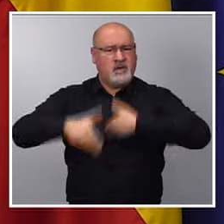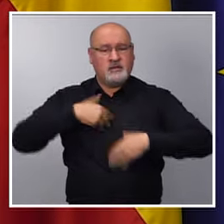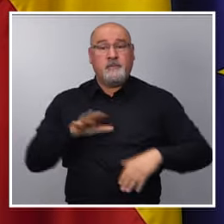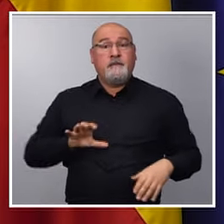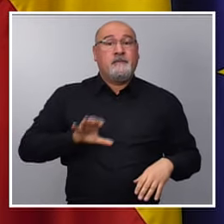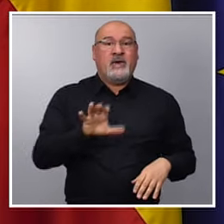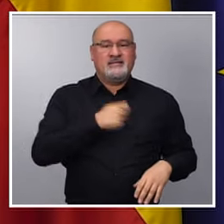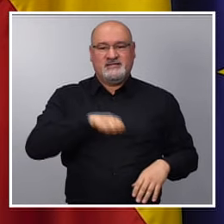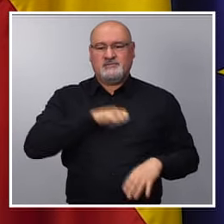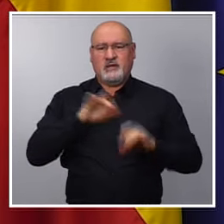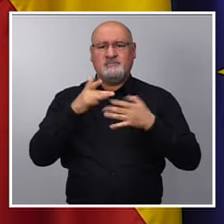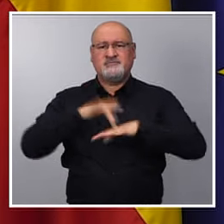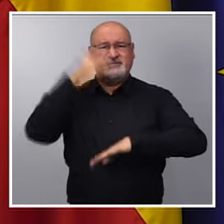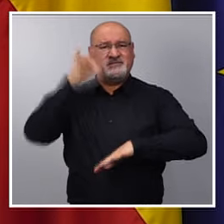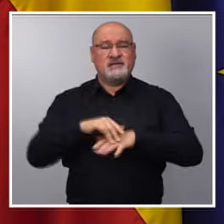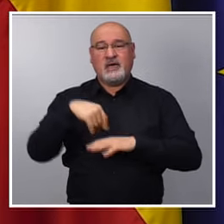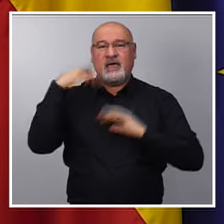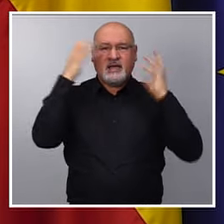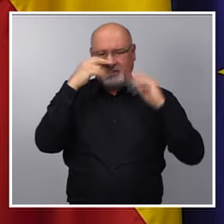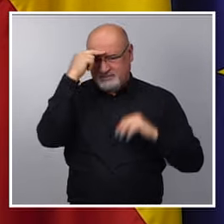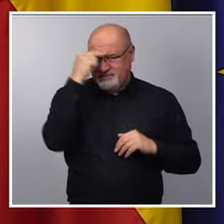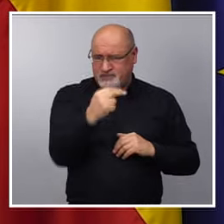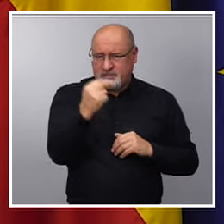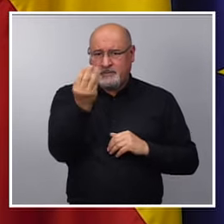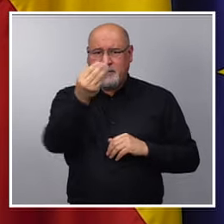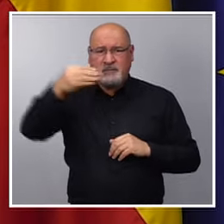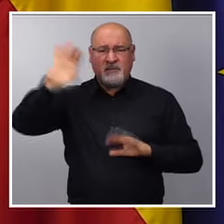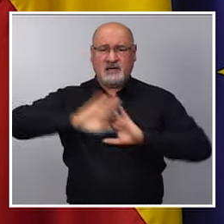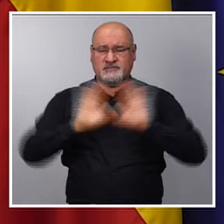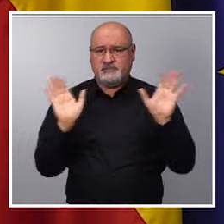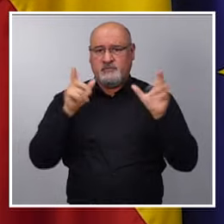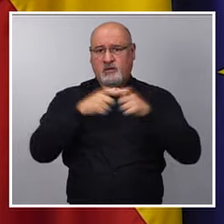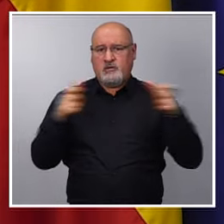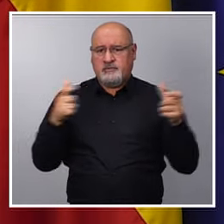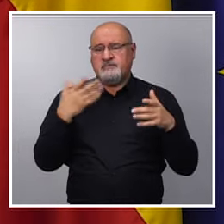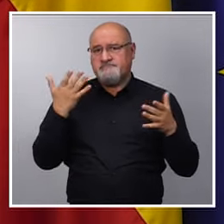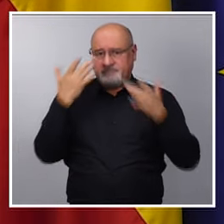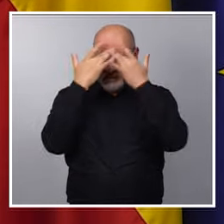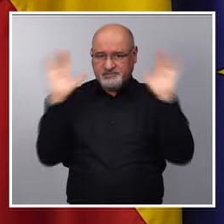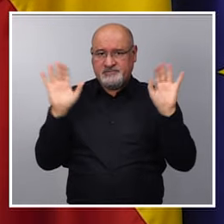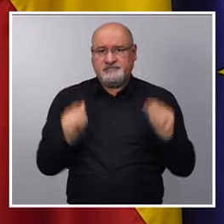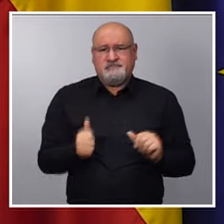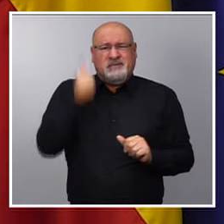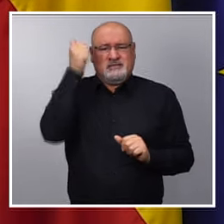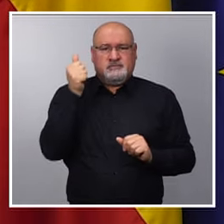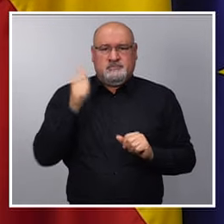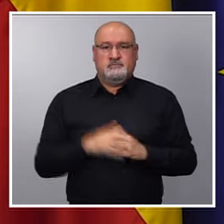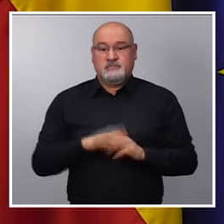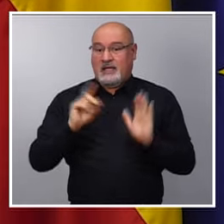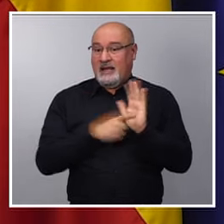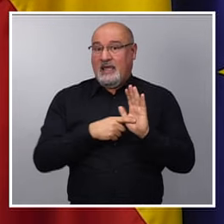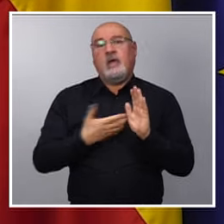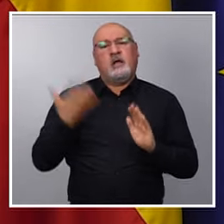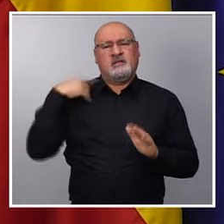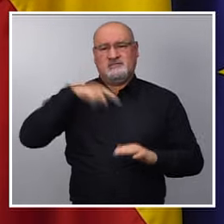que la sensibilidad hacia los animales es creciente, es cada vez mayor y yo creo que hoy empezamos a hacer ley algo que ya es sentido